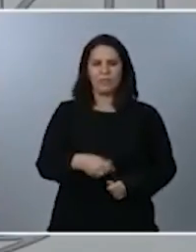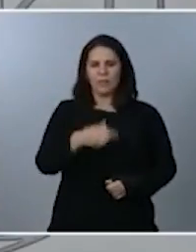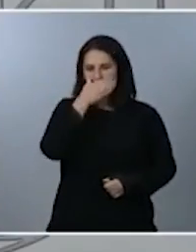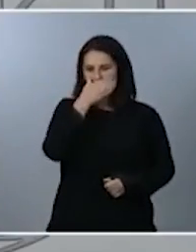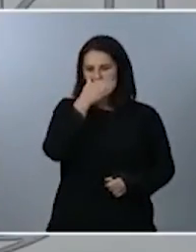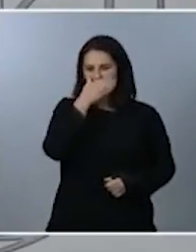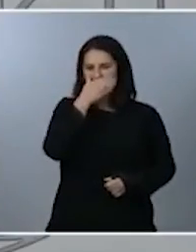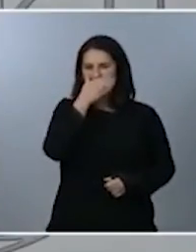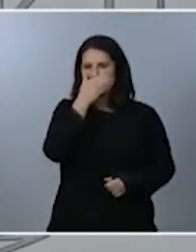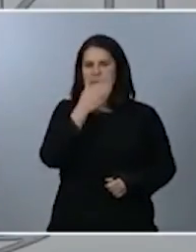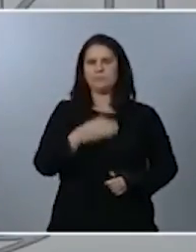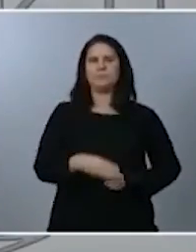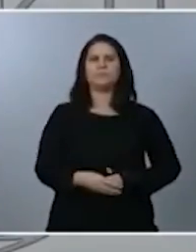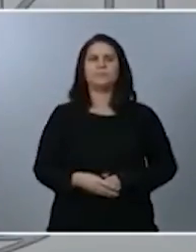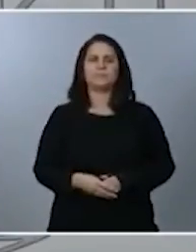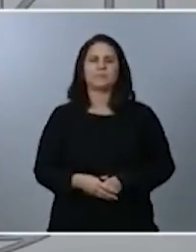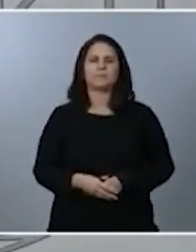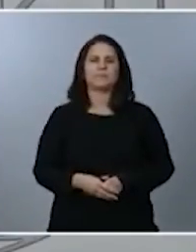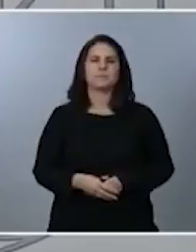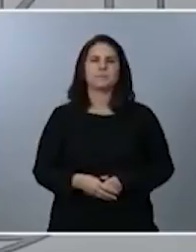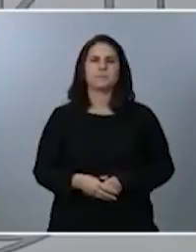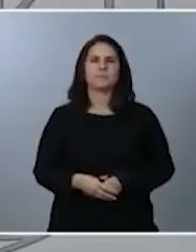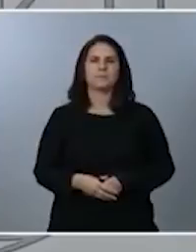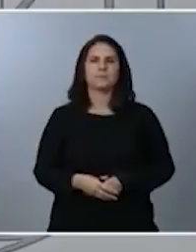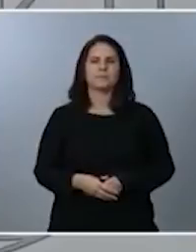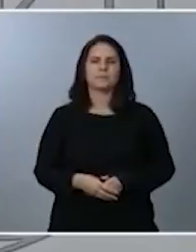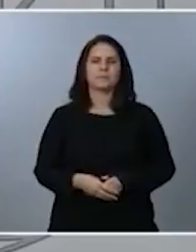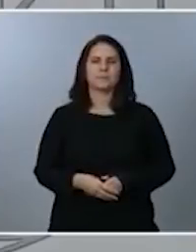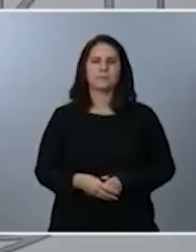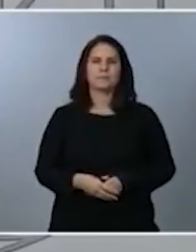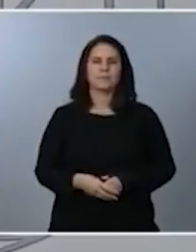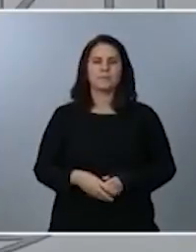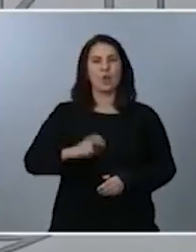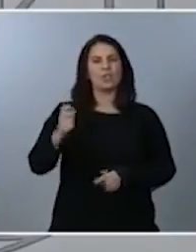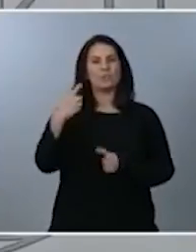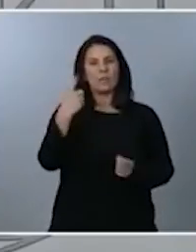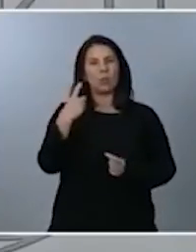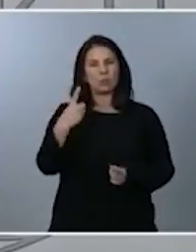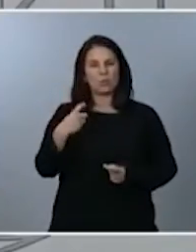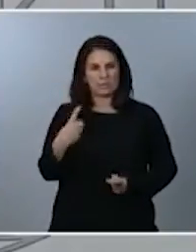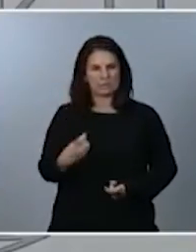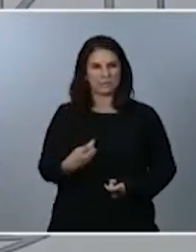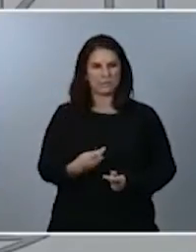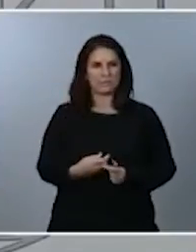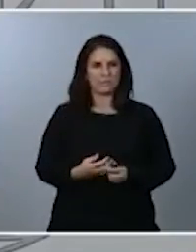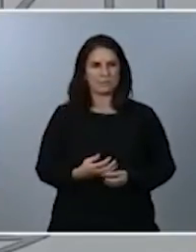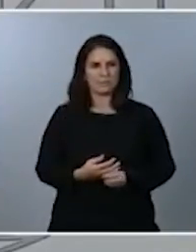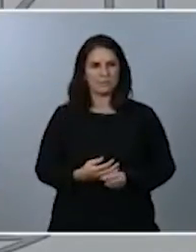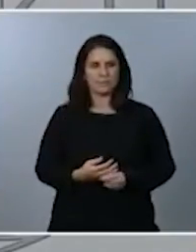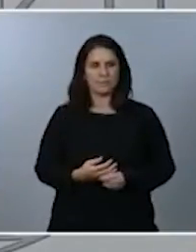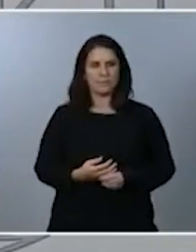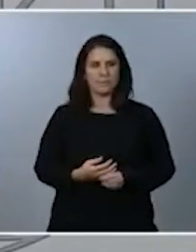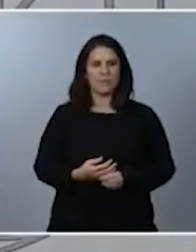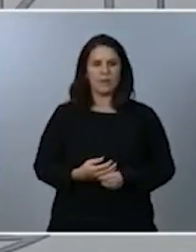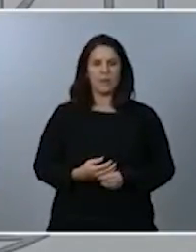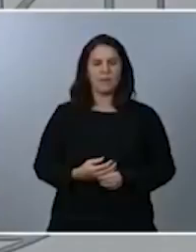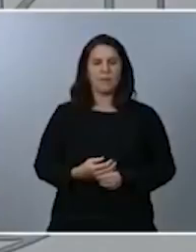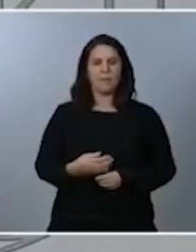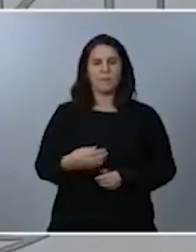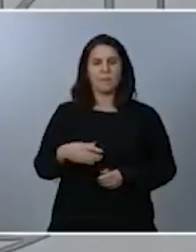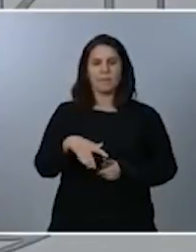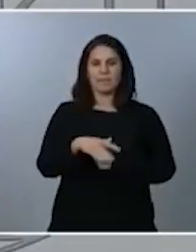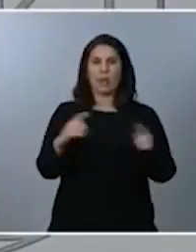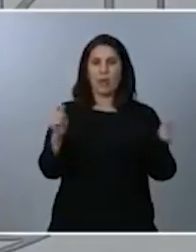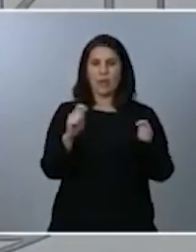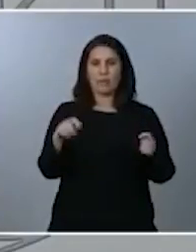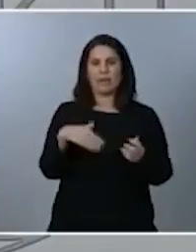con la con las siguientes preguntas decirle además que este estado de alarma el presidente incluso transmitió que